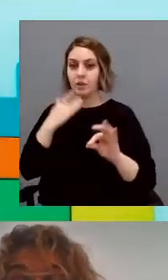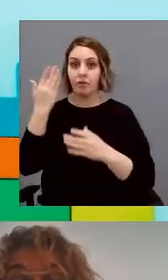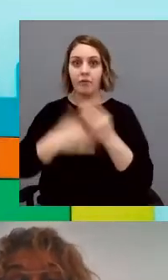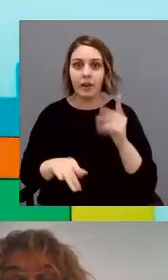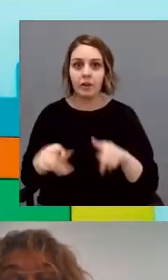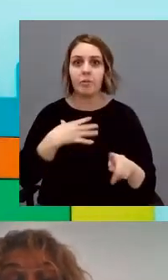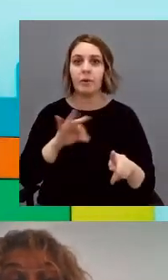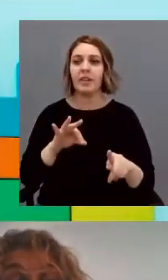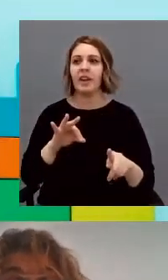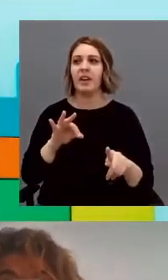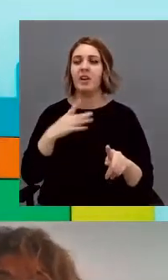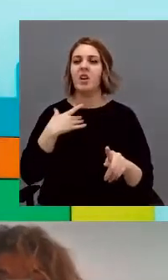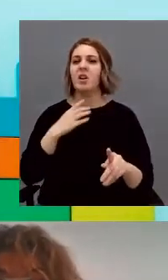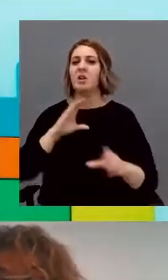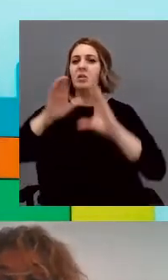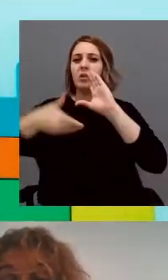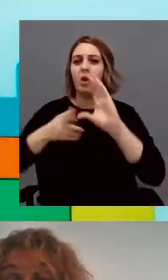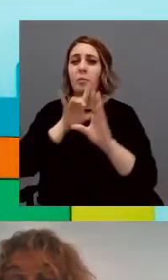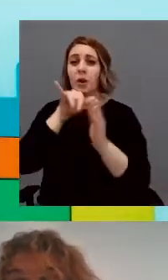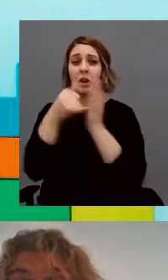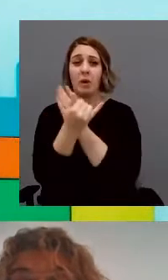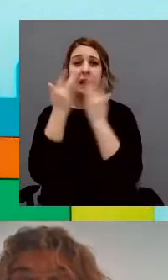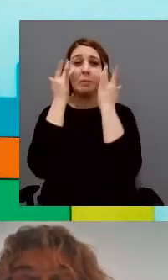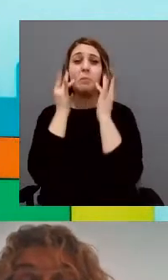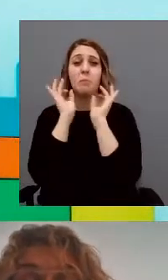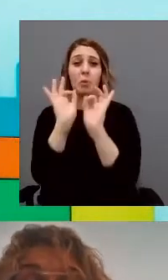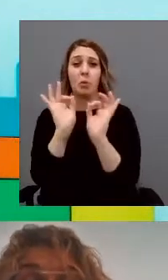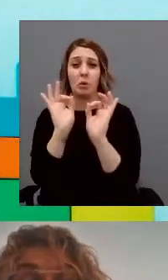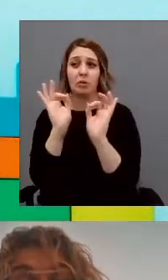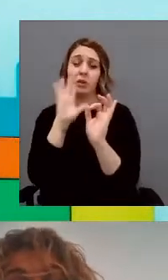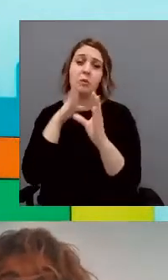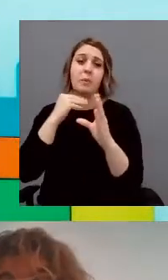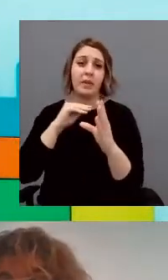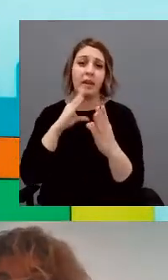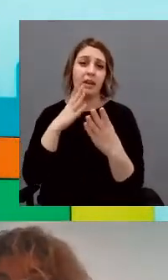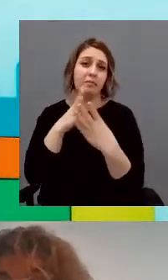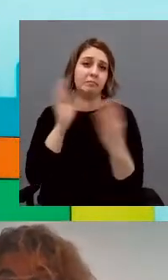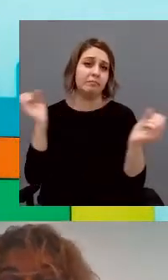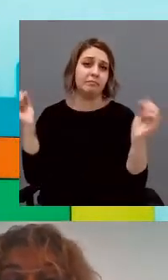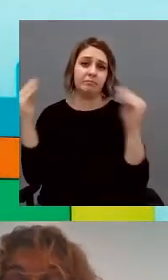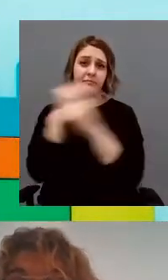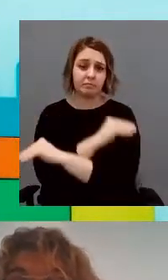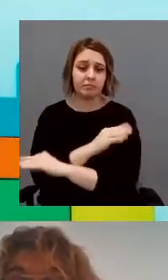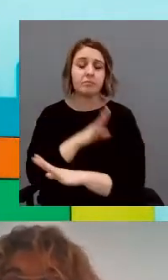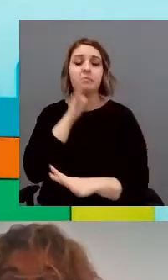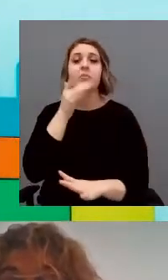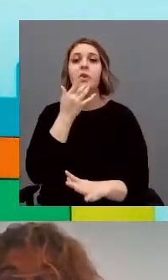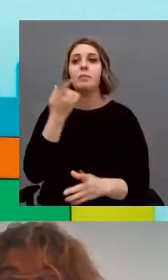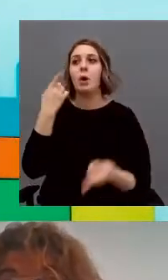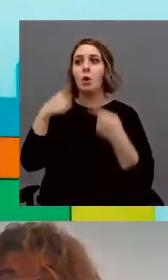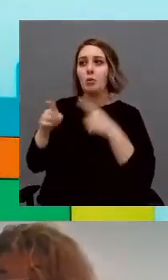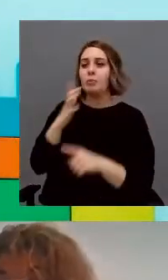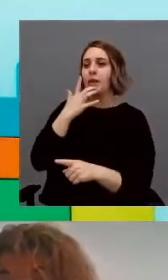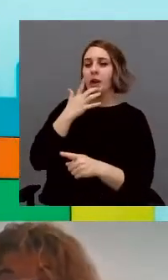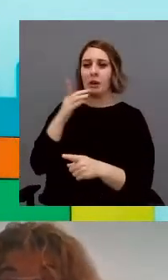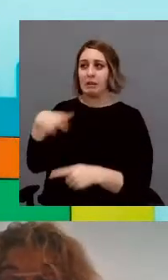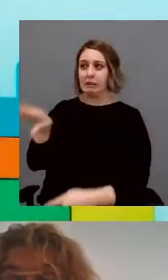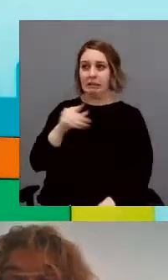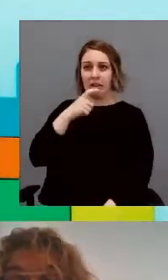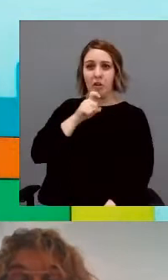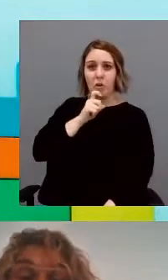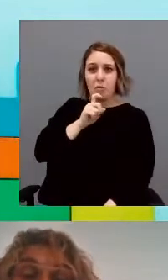traducir en malos entendidos, consecuentes de un lenguaje literal, dificultad para comprender metáforas, bromas o ironías, pobres